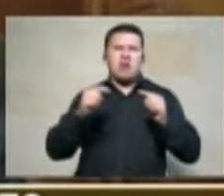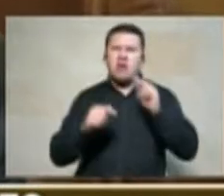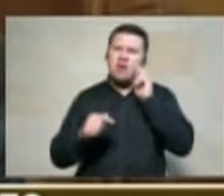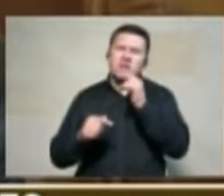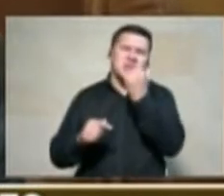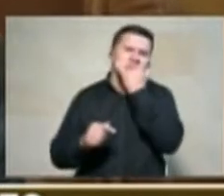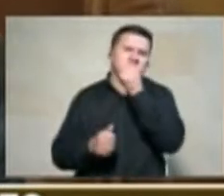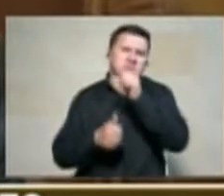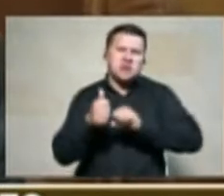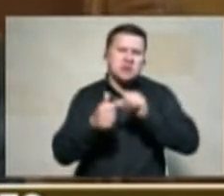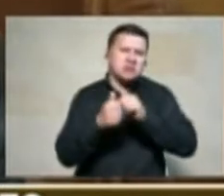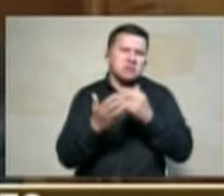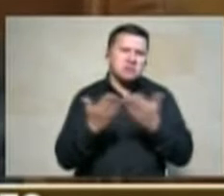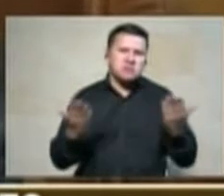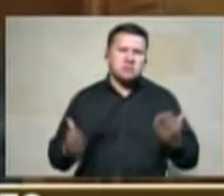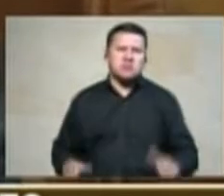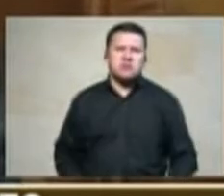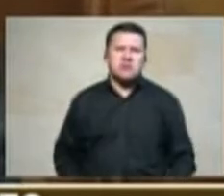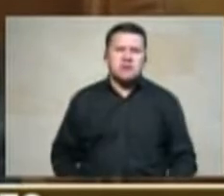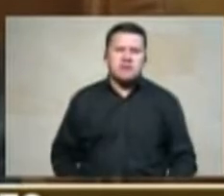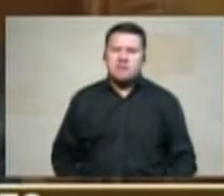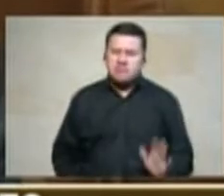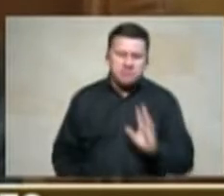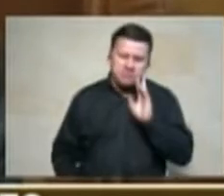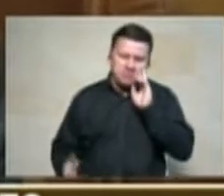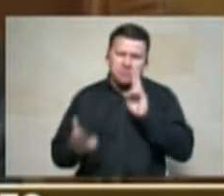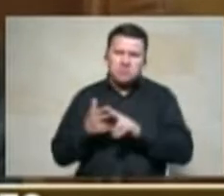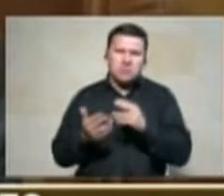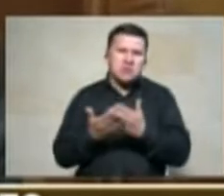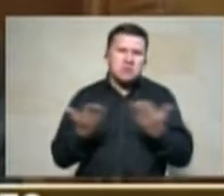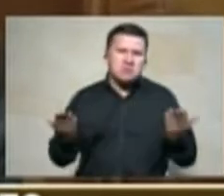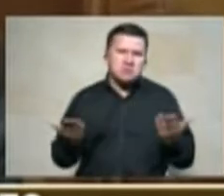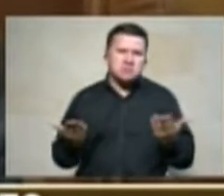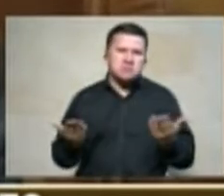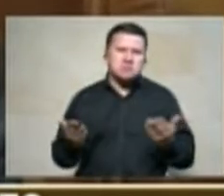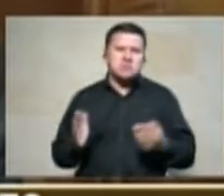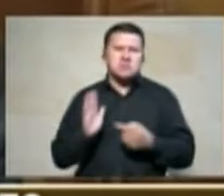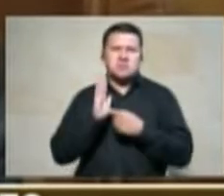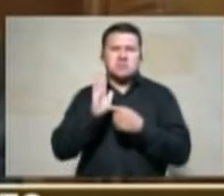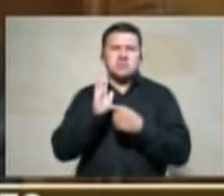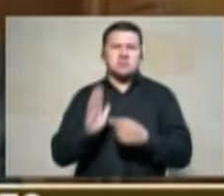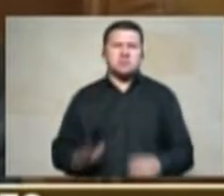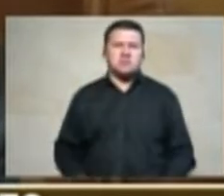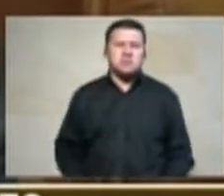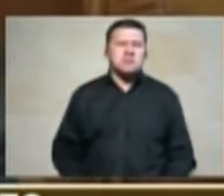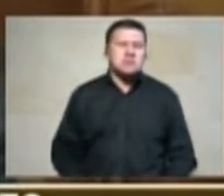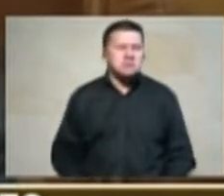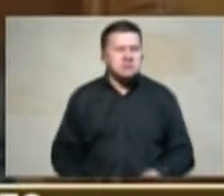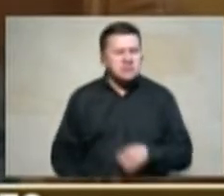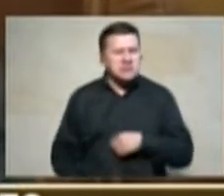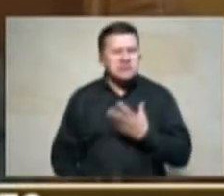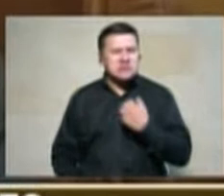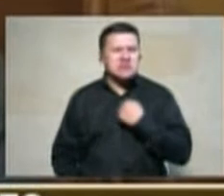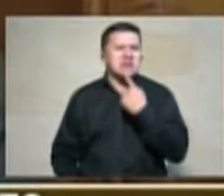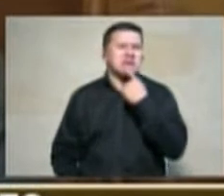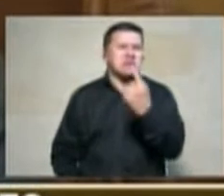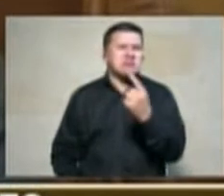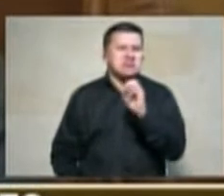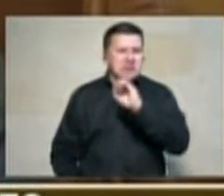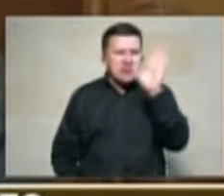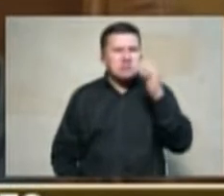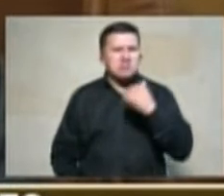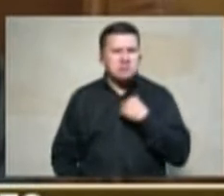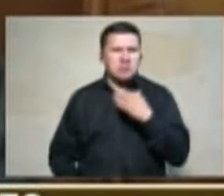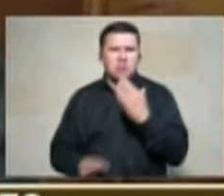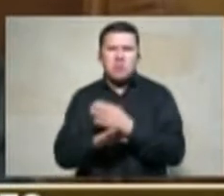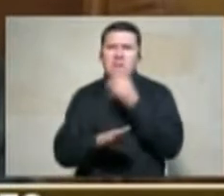conozco los casos que se han expuesto pero lo que sí quiero decir es que hay una política de tratar